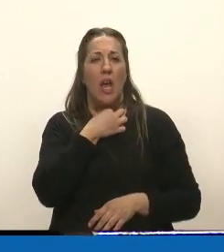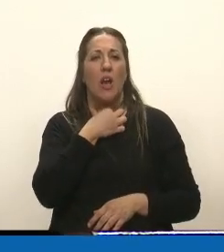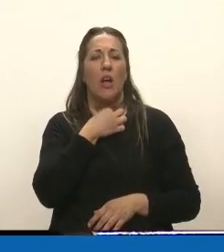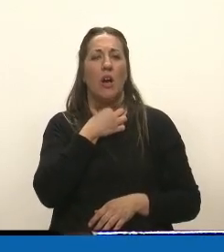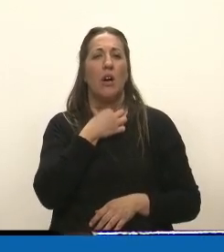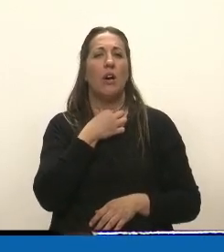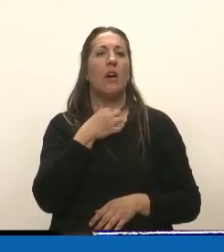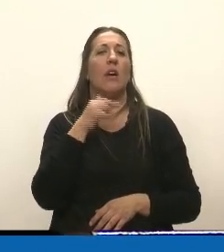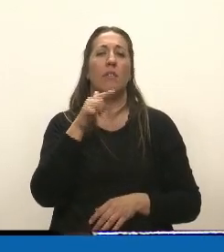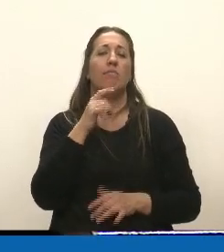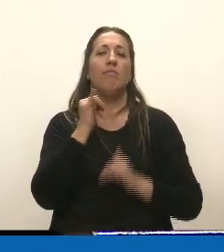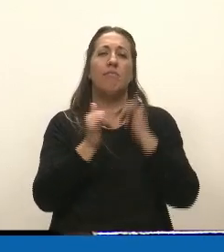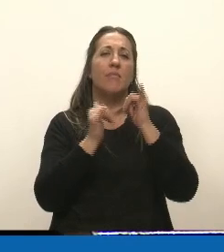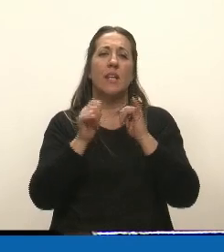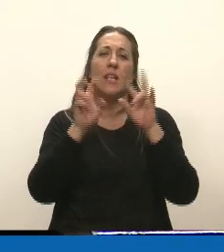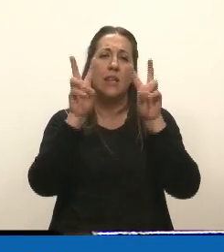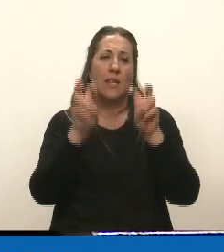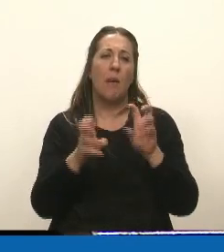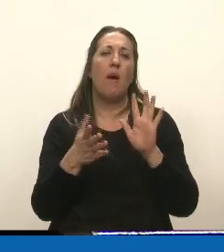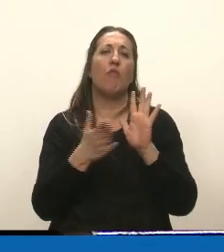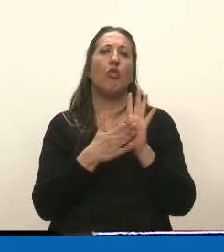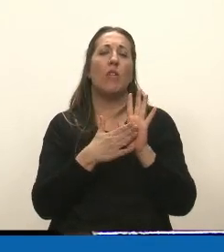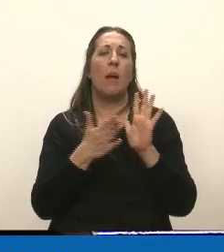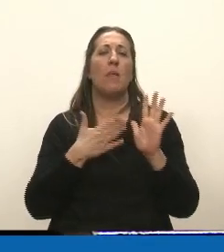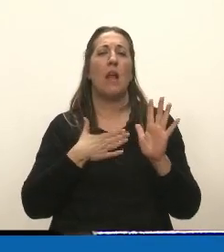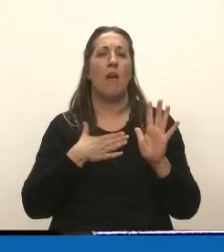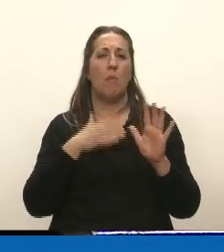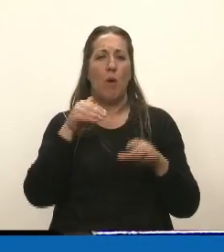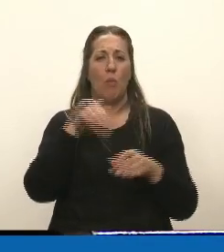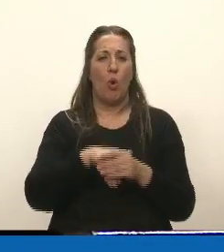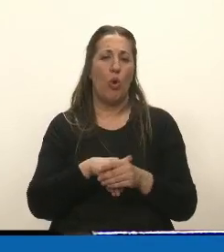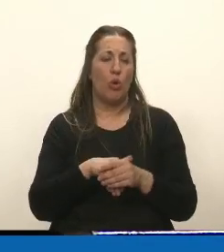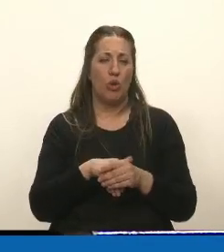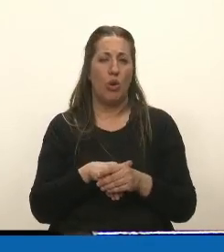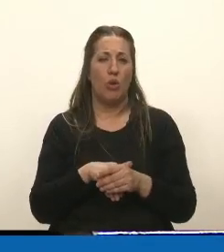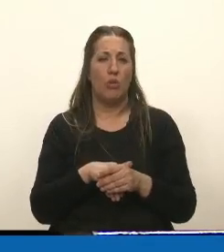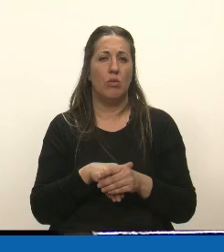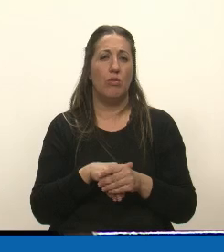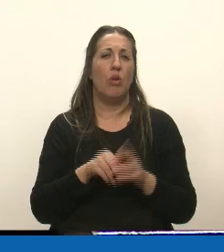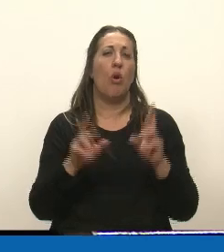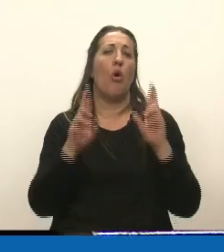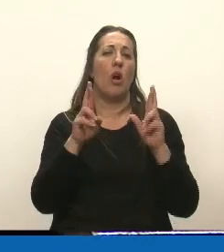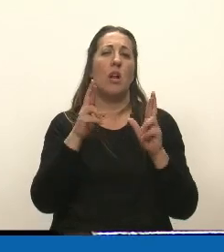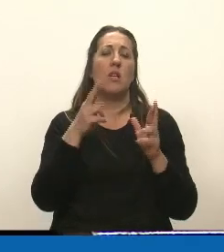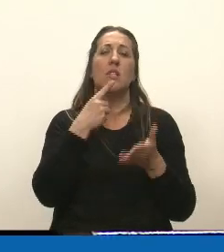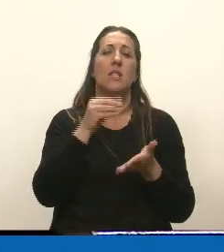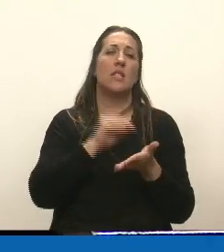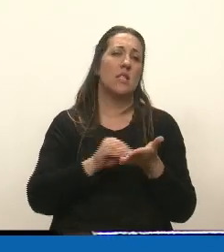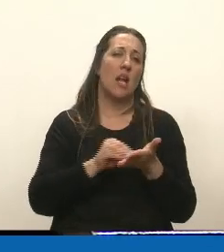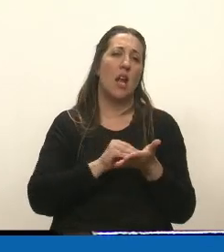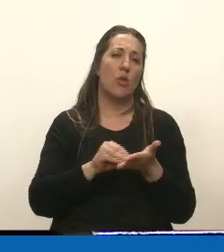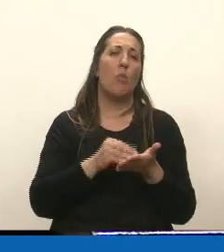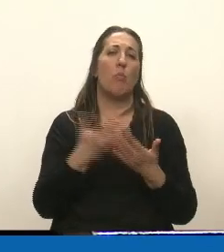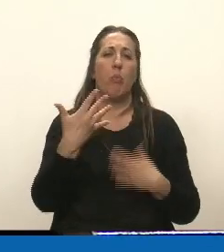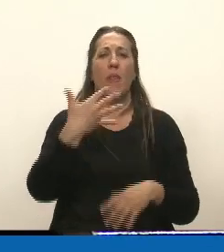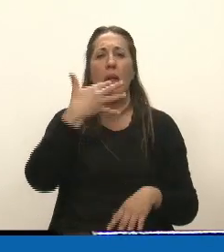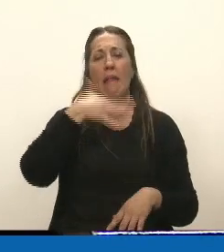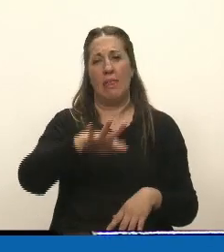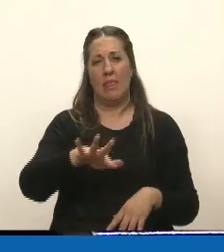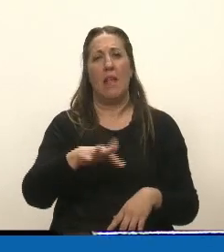expresar estos temas, fundamentar mi voto y espero que los senadores y senadoras puedan comprender